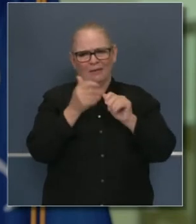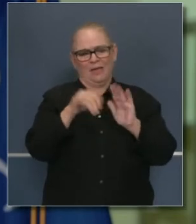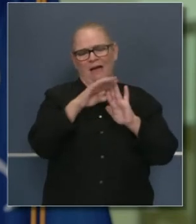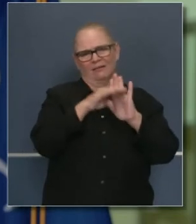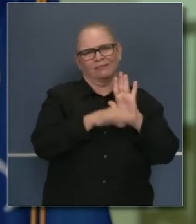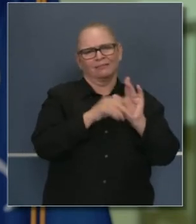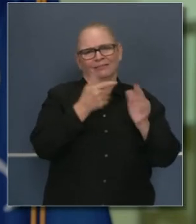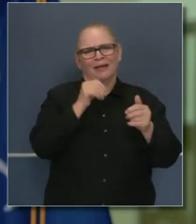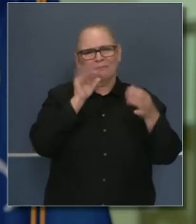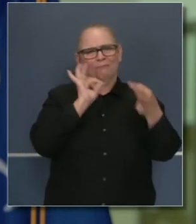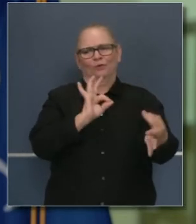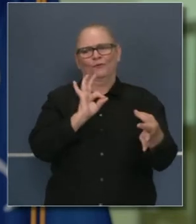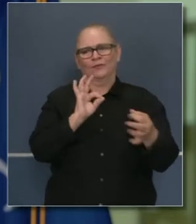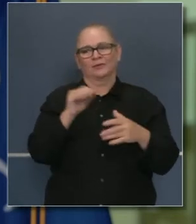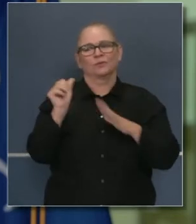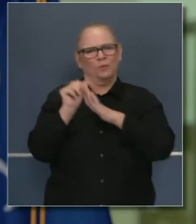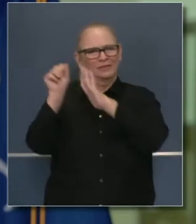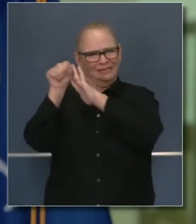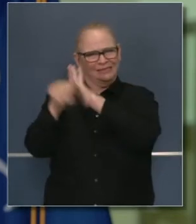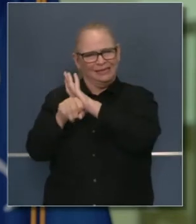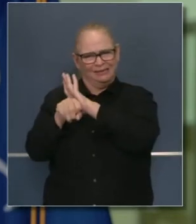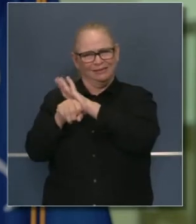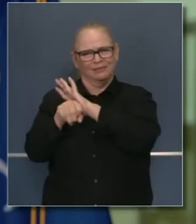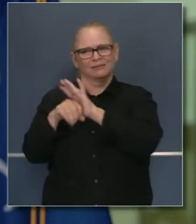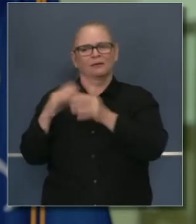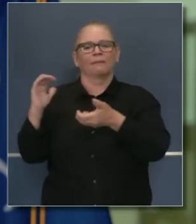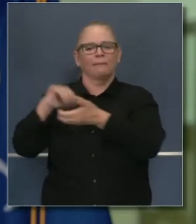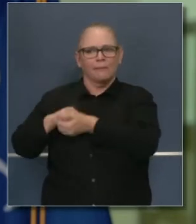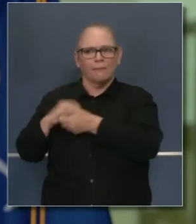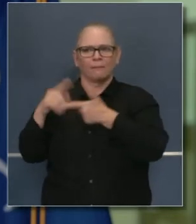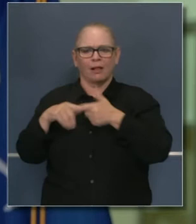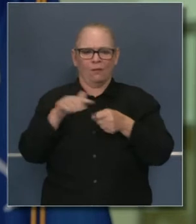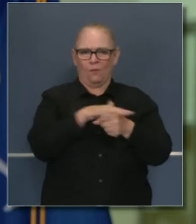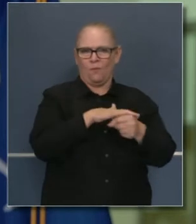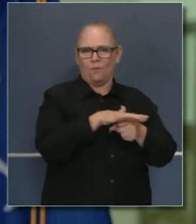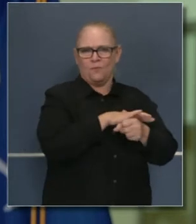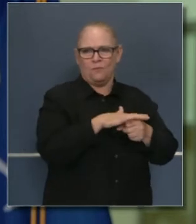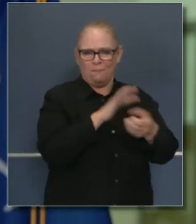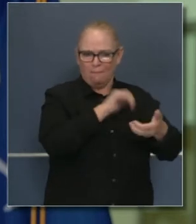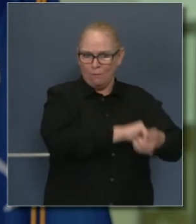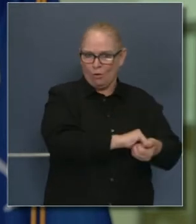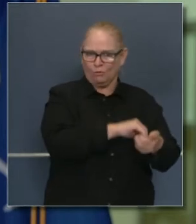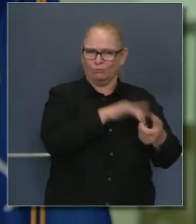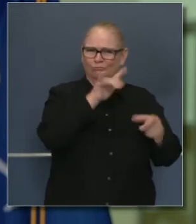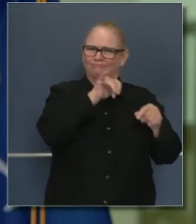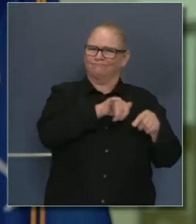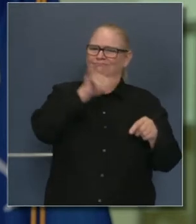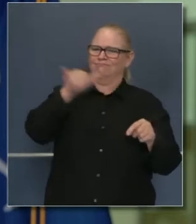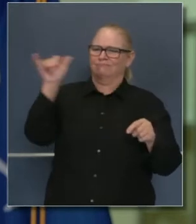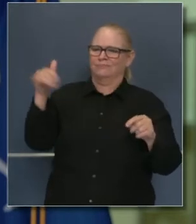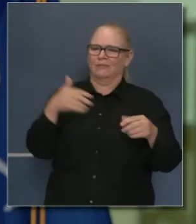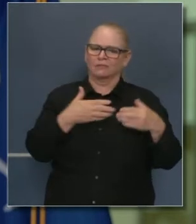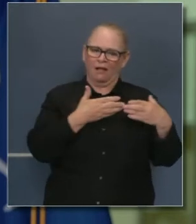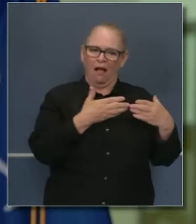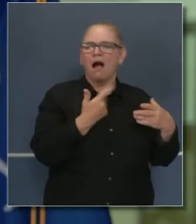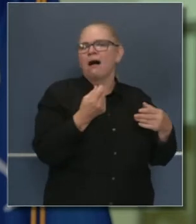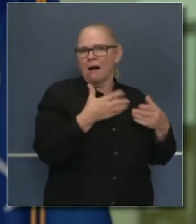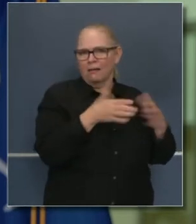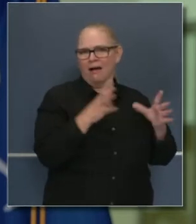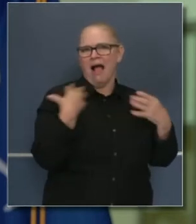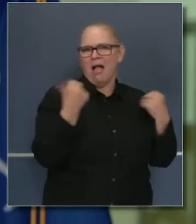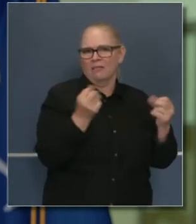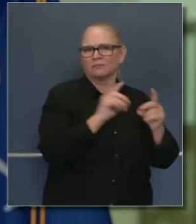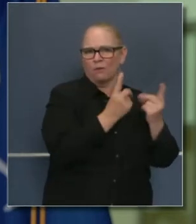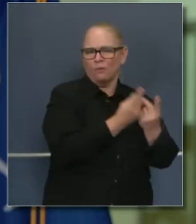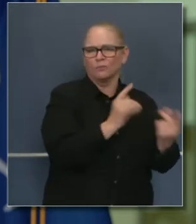compañeros estatales y locales y los formalizaremos a través del fin de semana con oficiales locales de salud y lo